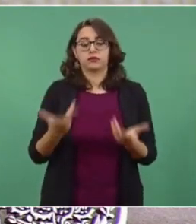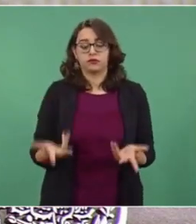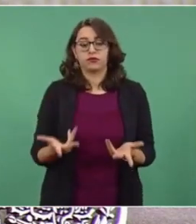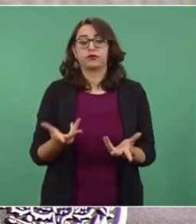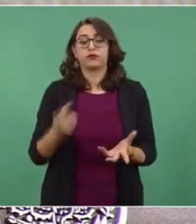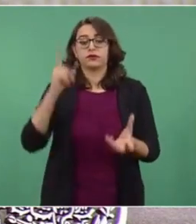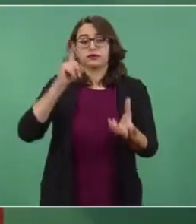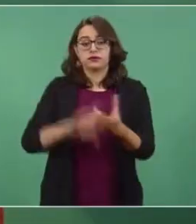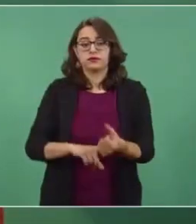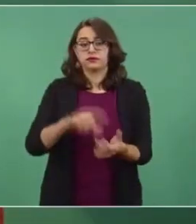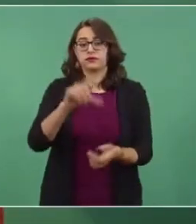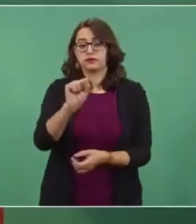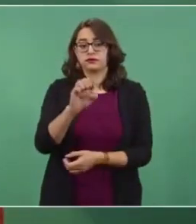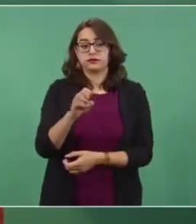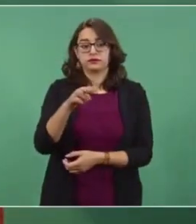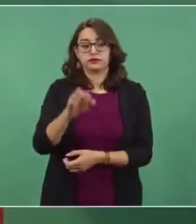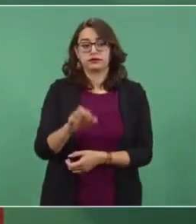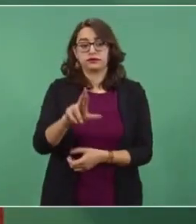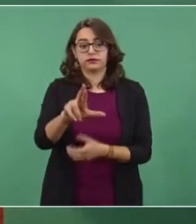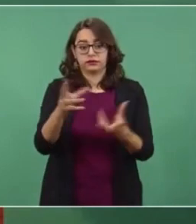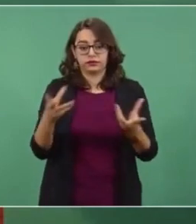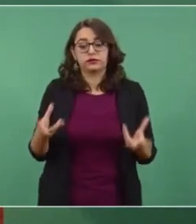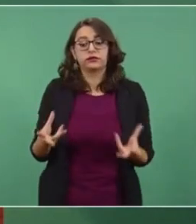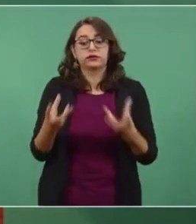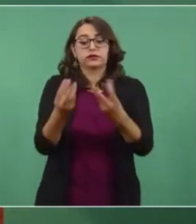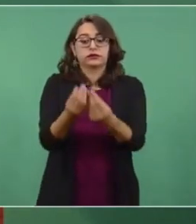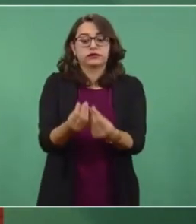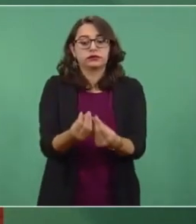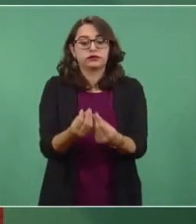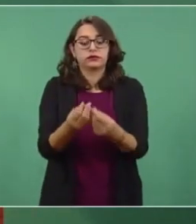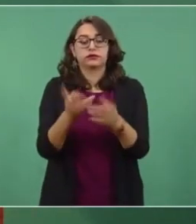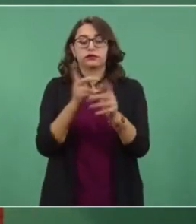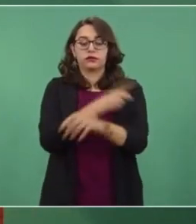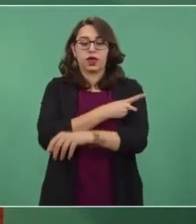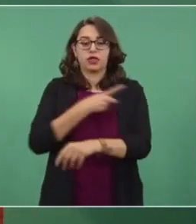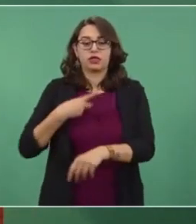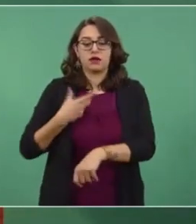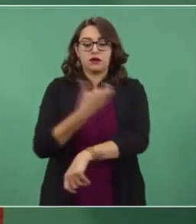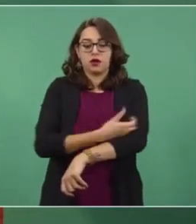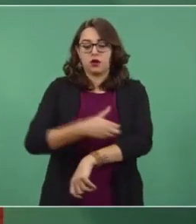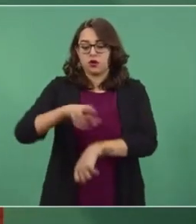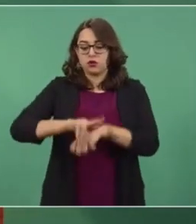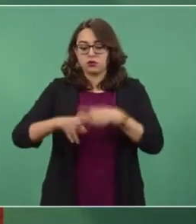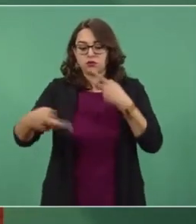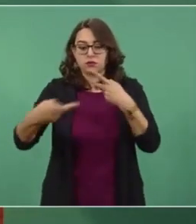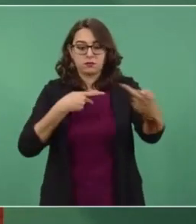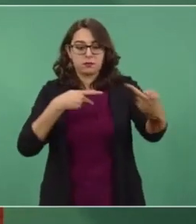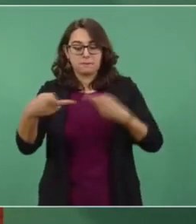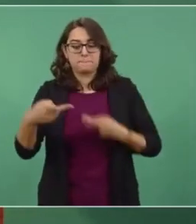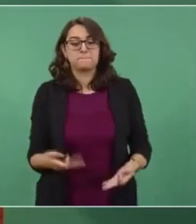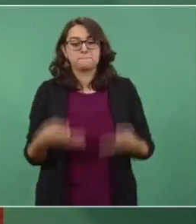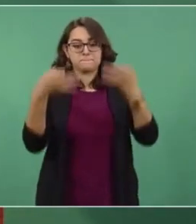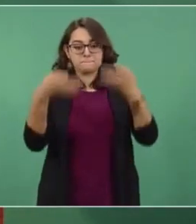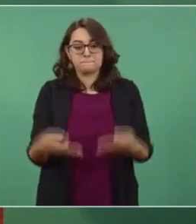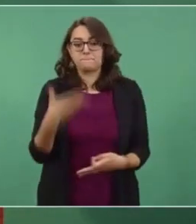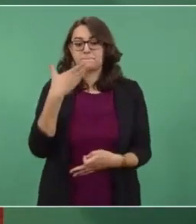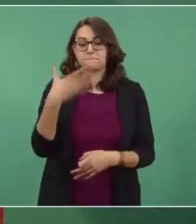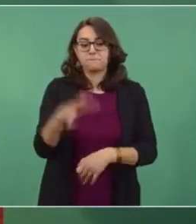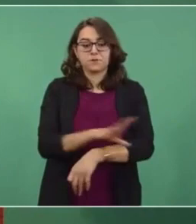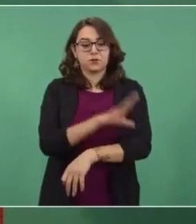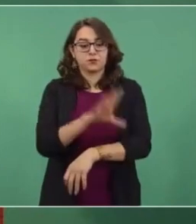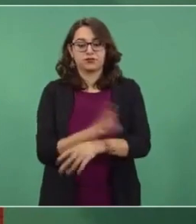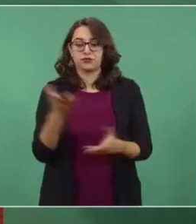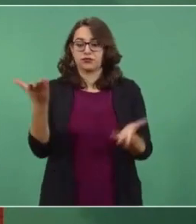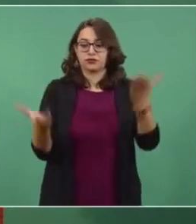Energía para garantizar una planeación adecuada en el balance energético y eliminar un